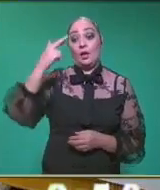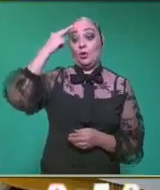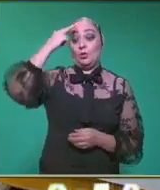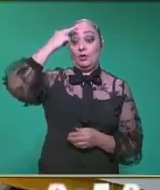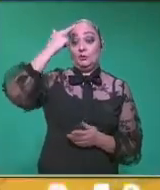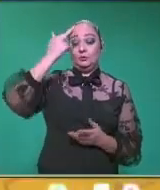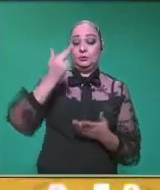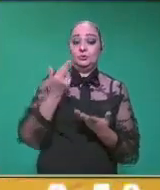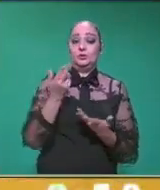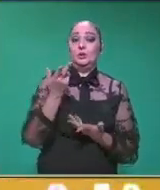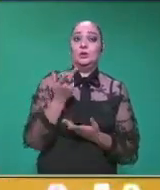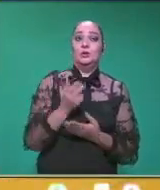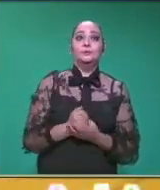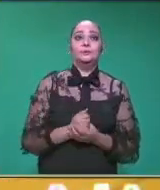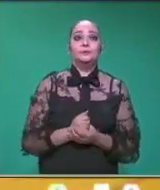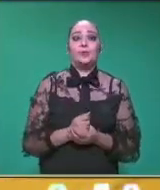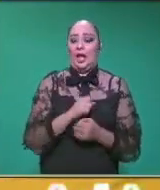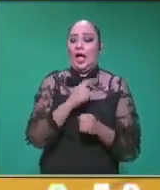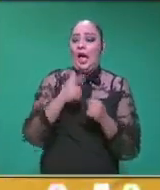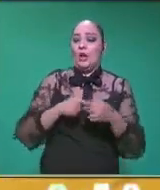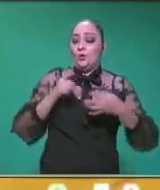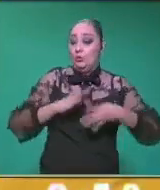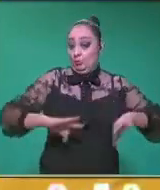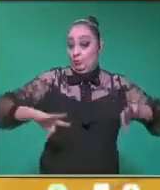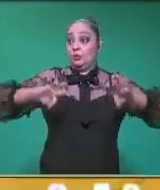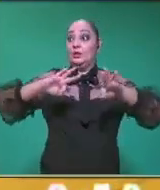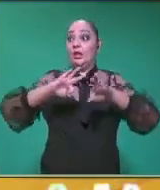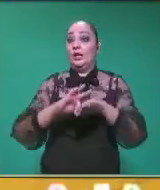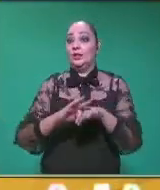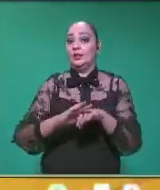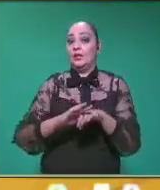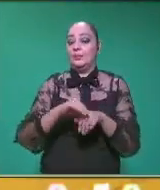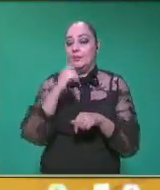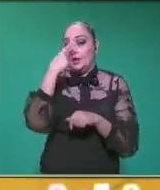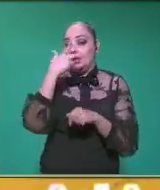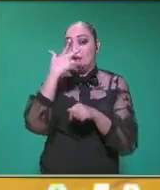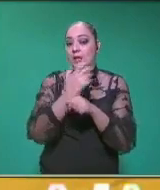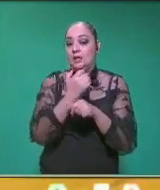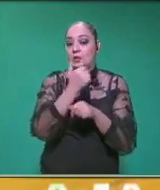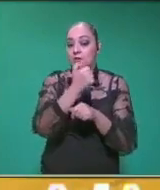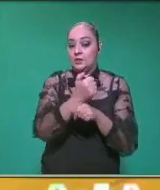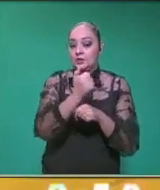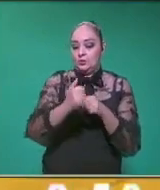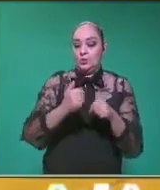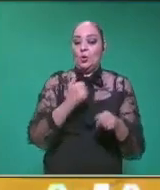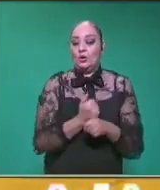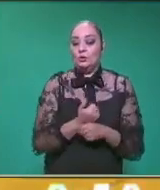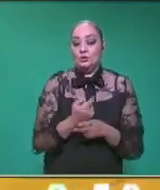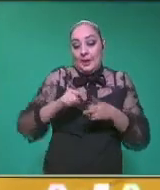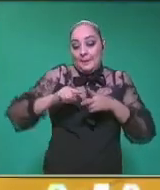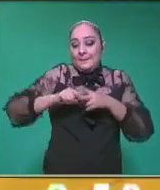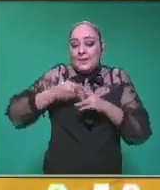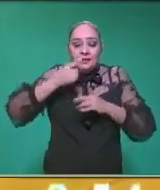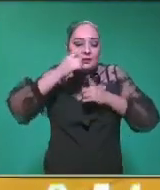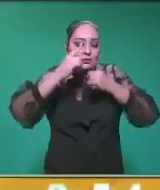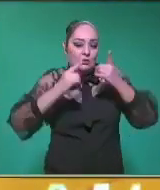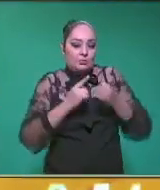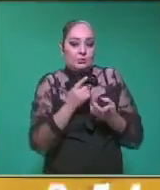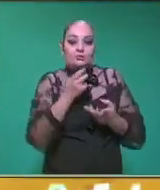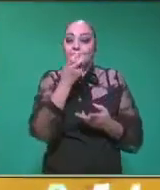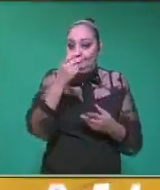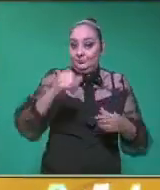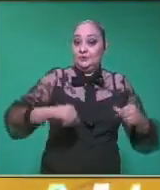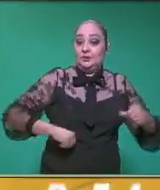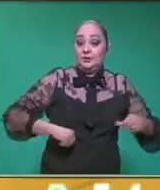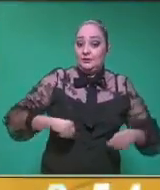algo fundamental de quinto y sexto grado es la iniciación deportiva. Esas actividades,